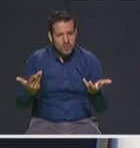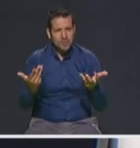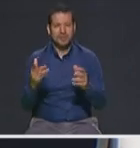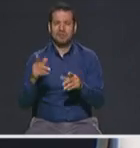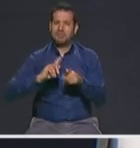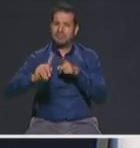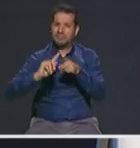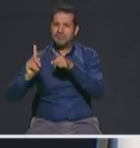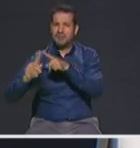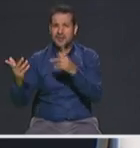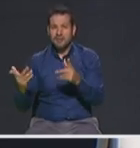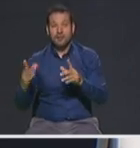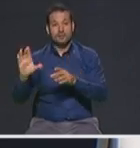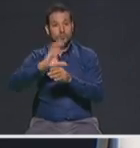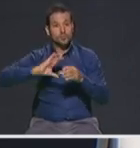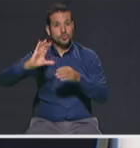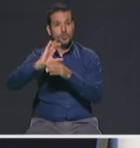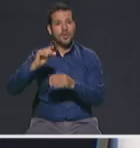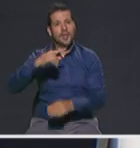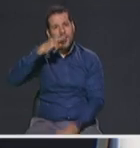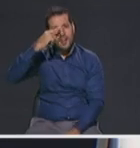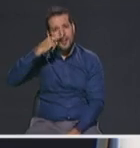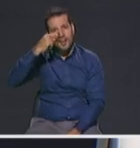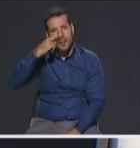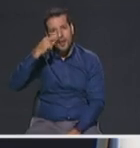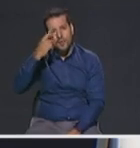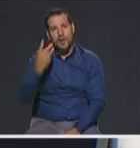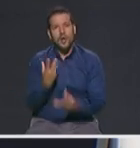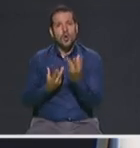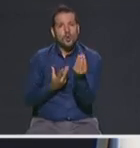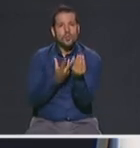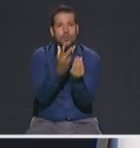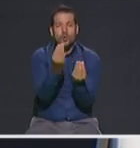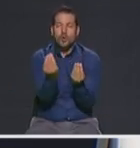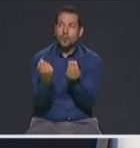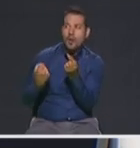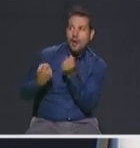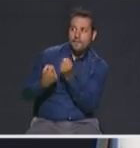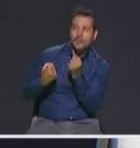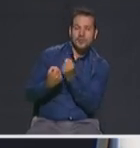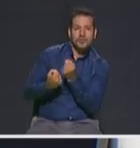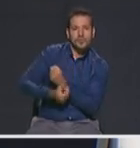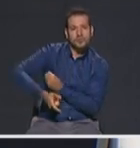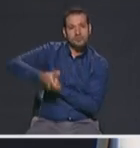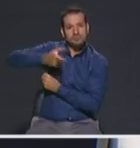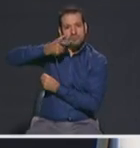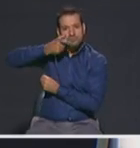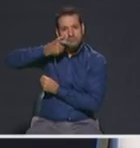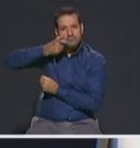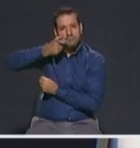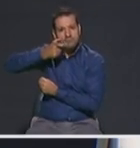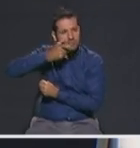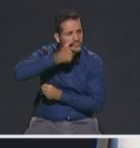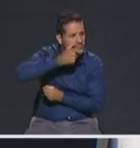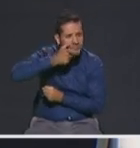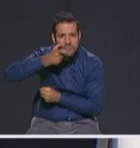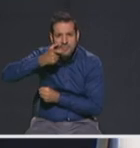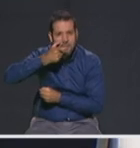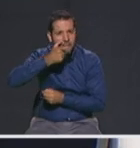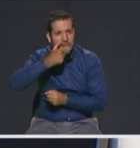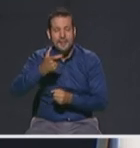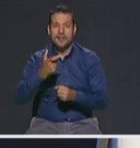la ciudad como por ejemplo en el caso Laureles a través de grupos de cooperantes con los vigilantes para combatir el alto